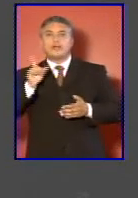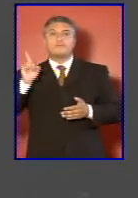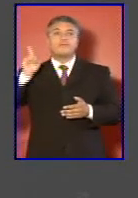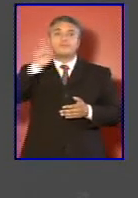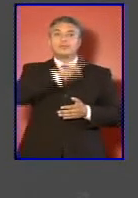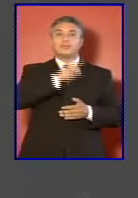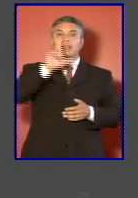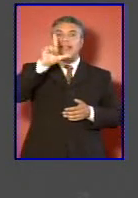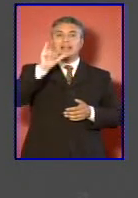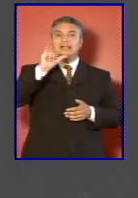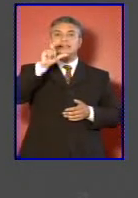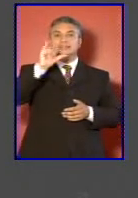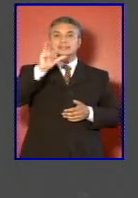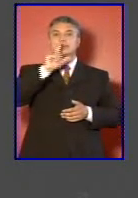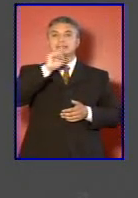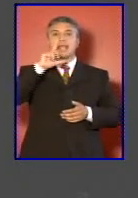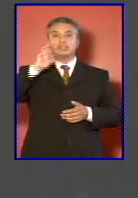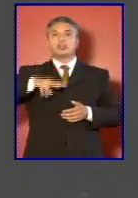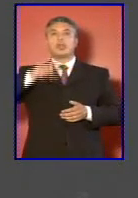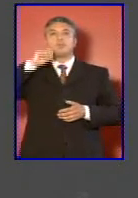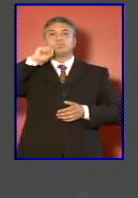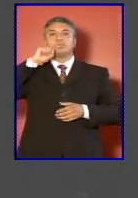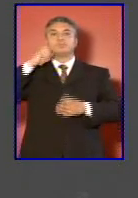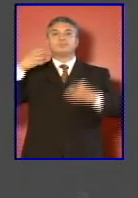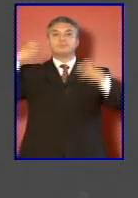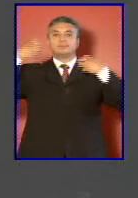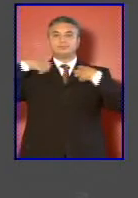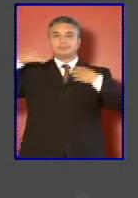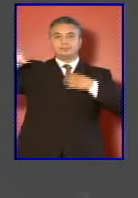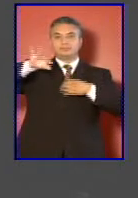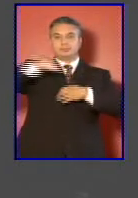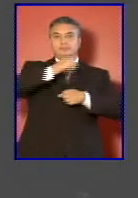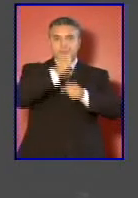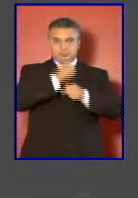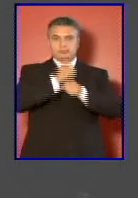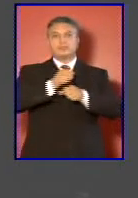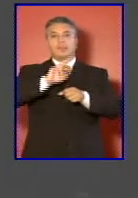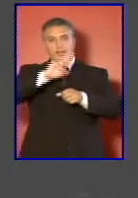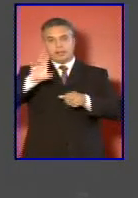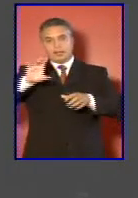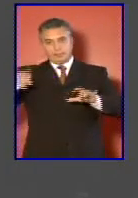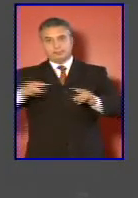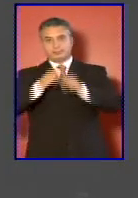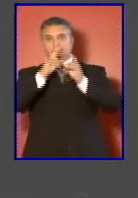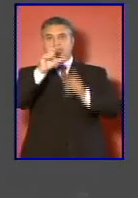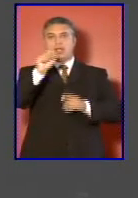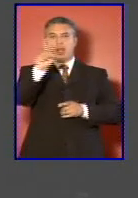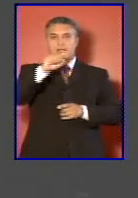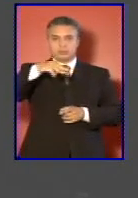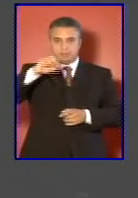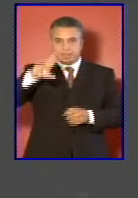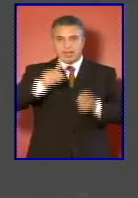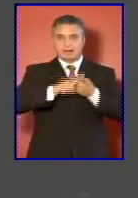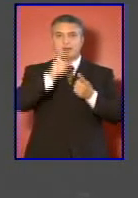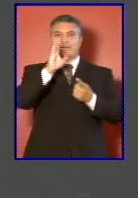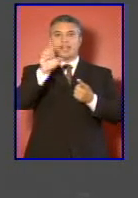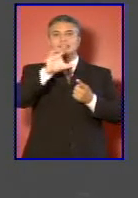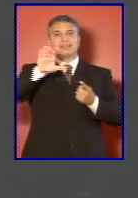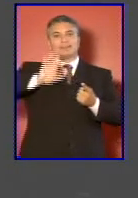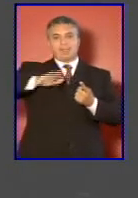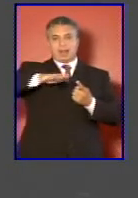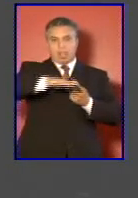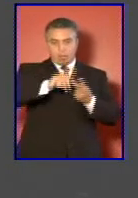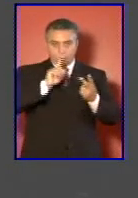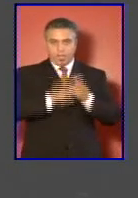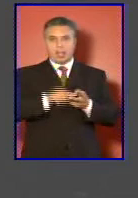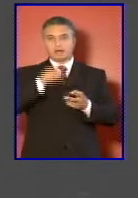licitación para adjudicar los trabajos para emprender la reparación de Asmar la base de Talcahuano eran